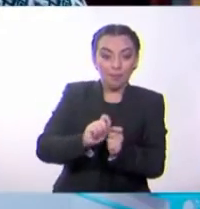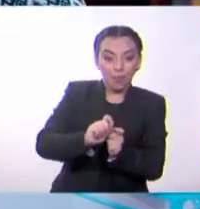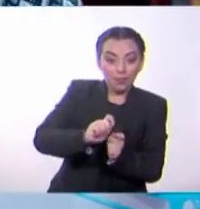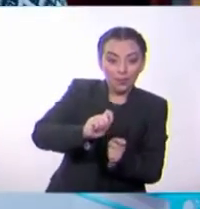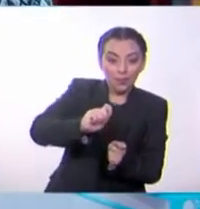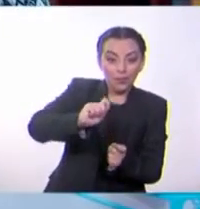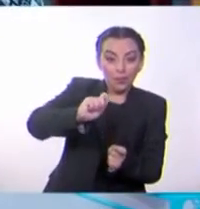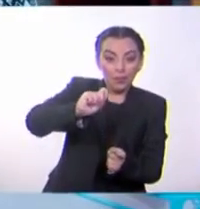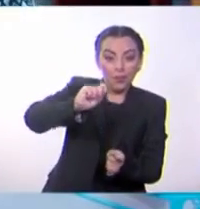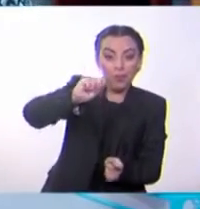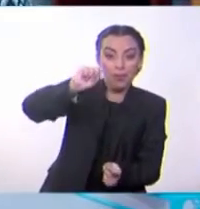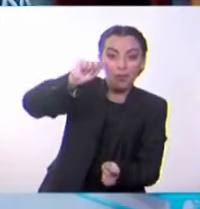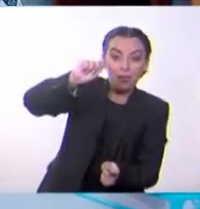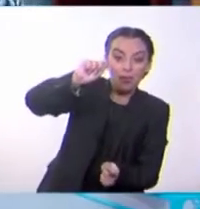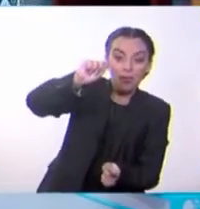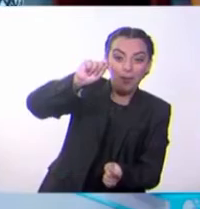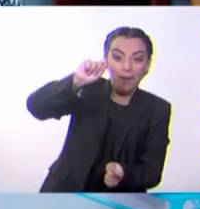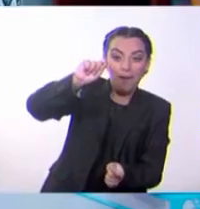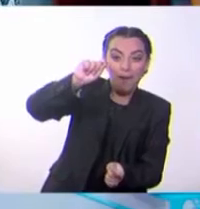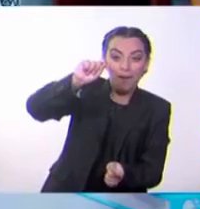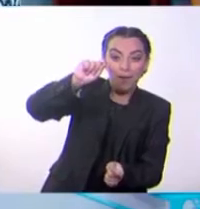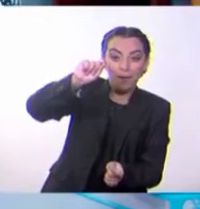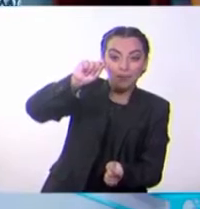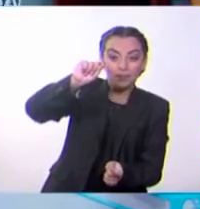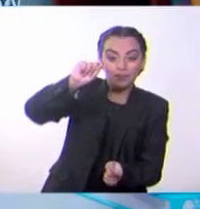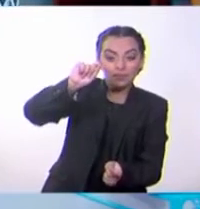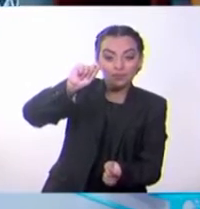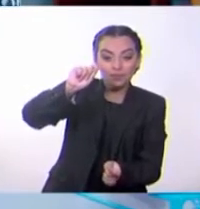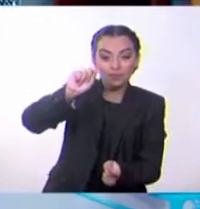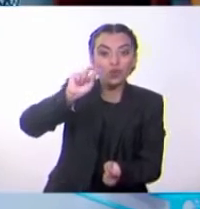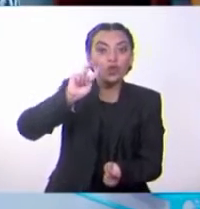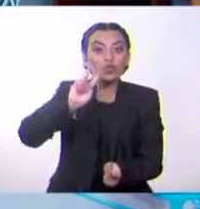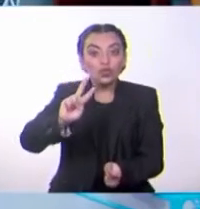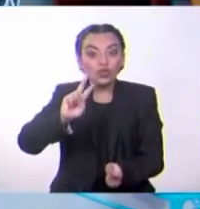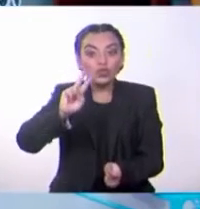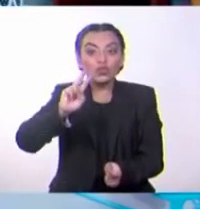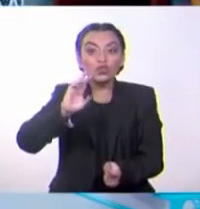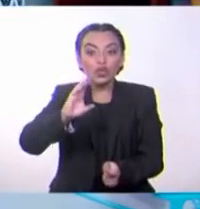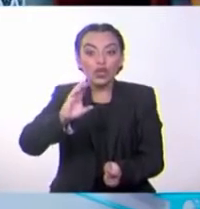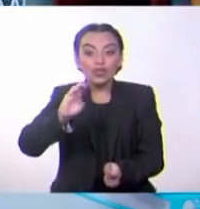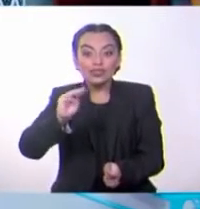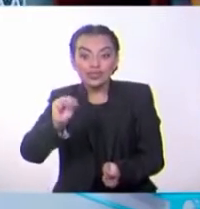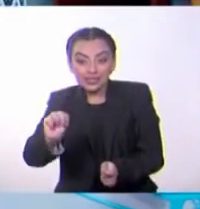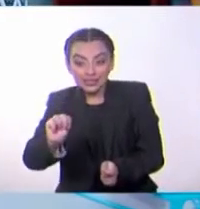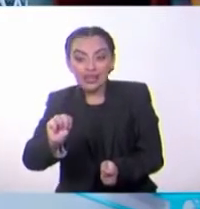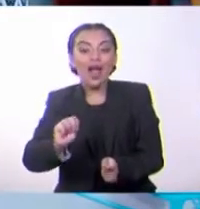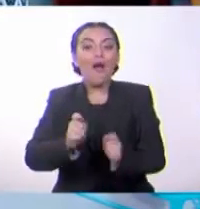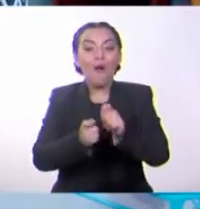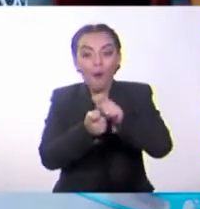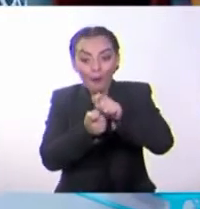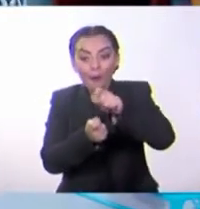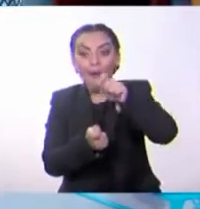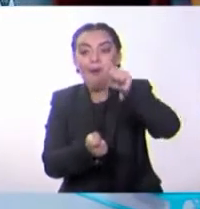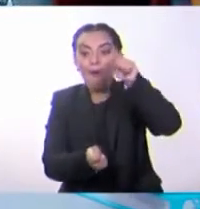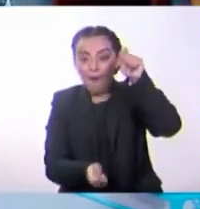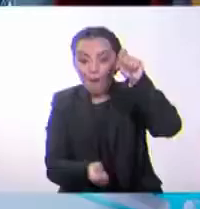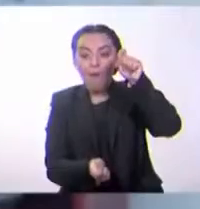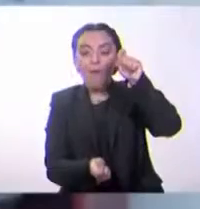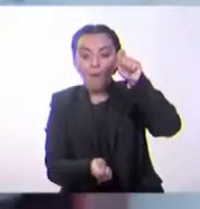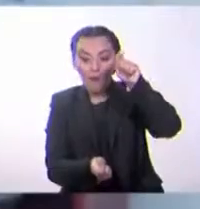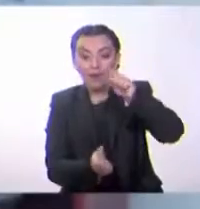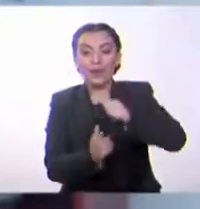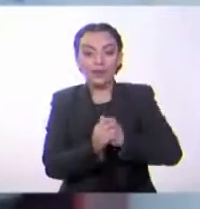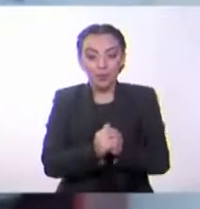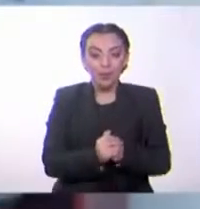¡Guau! ¡Creciste! ¿Qué? ¡Dos centímetros! ¡Eso es demasiado! Bueno, si tú